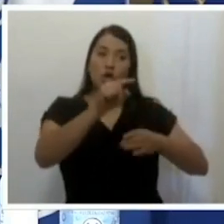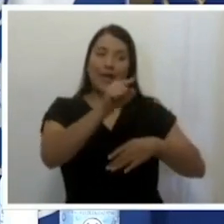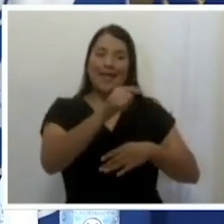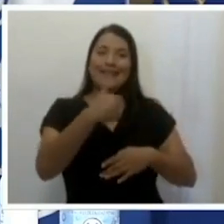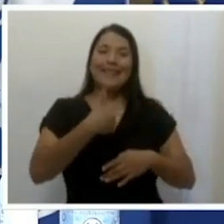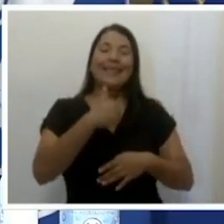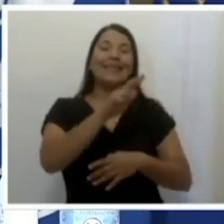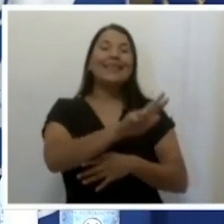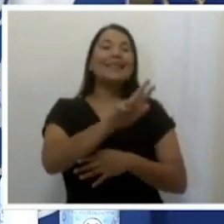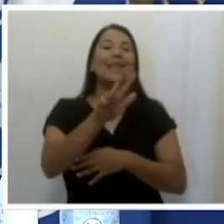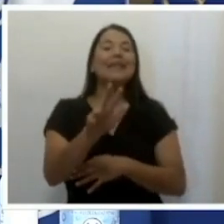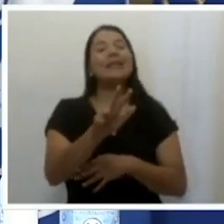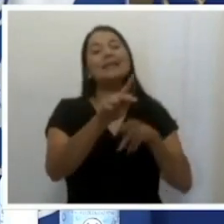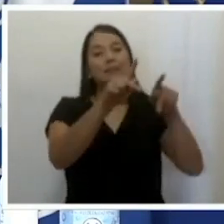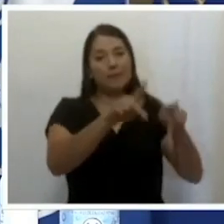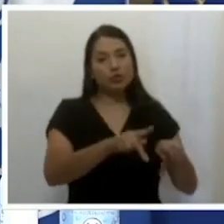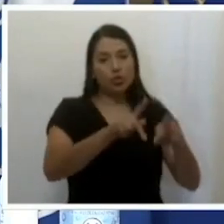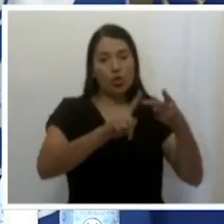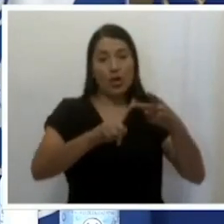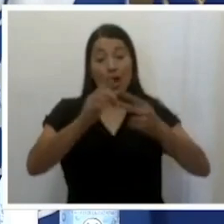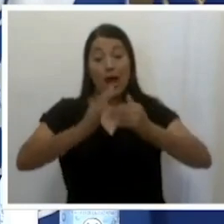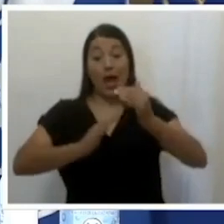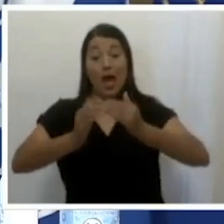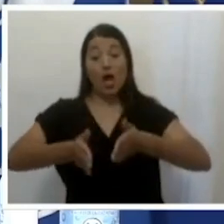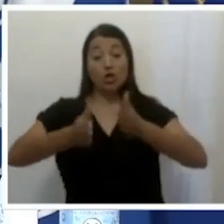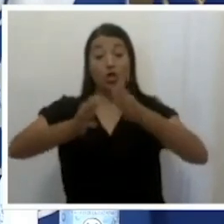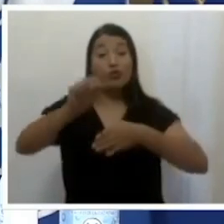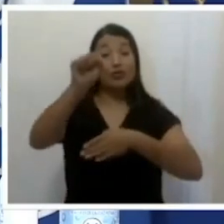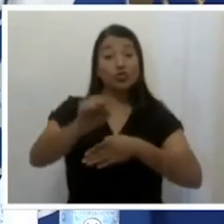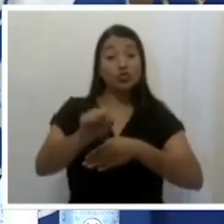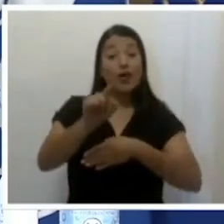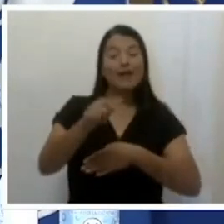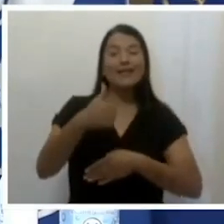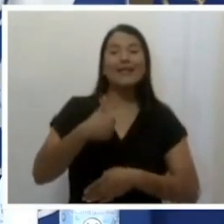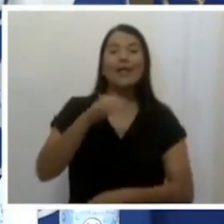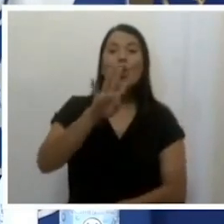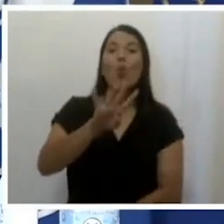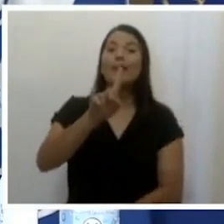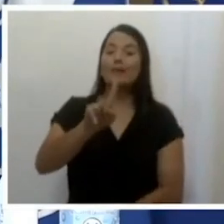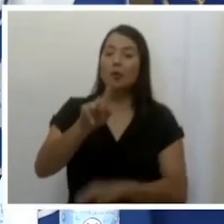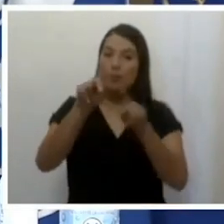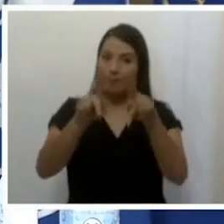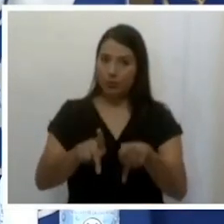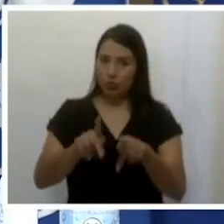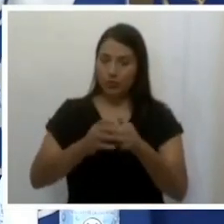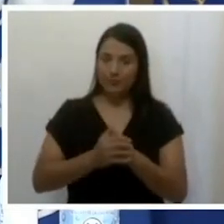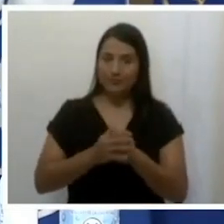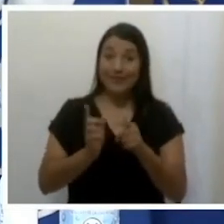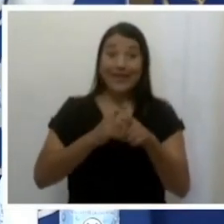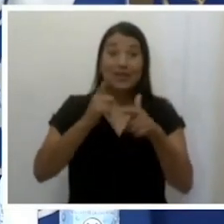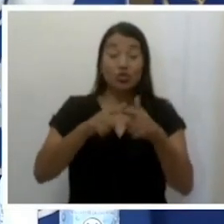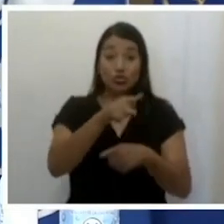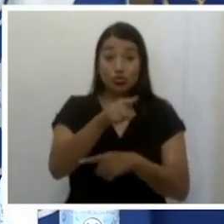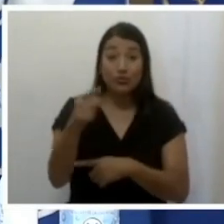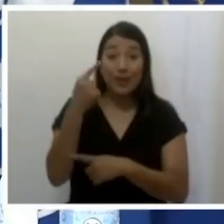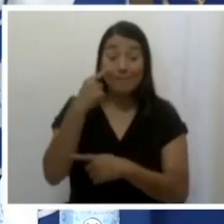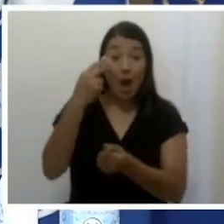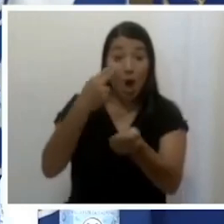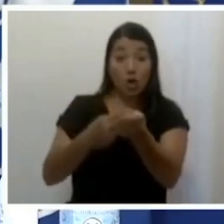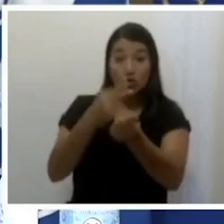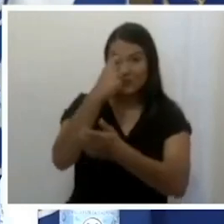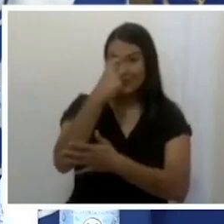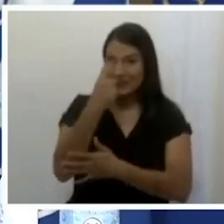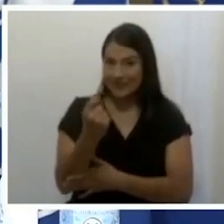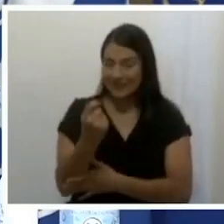pacientes, y la Torre Sur, que tiene 41 pacientes. Entonces, vea que un hospital, el Calderón Guardia,